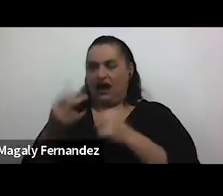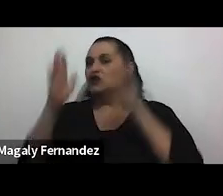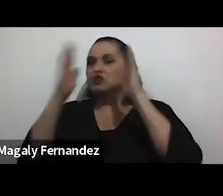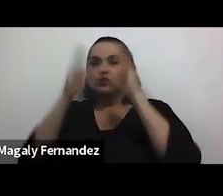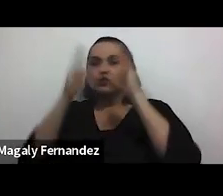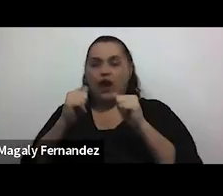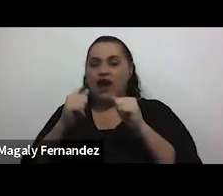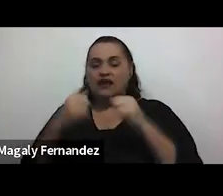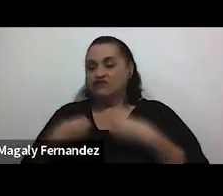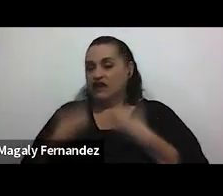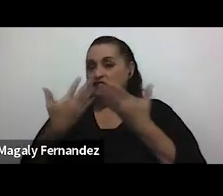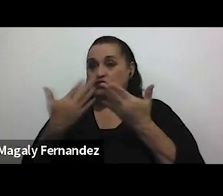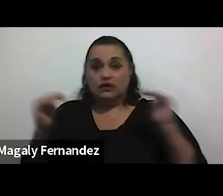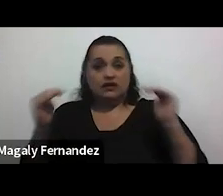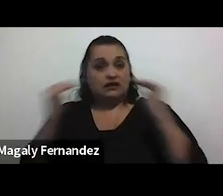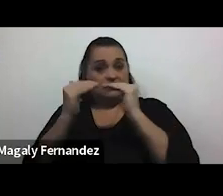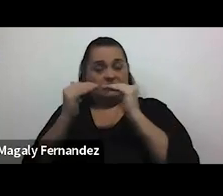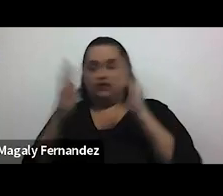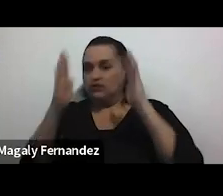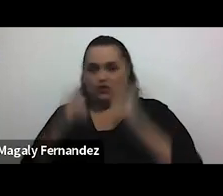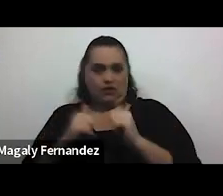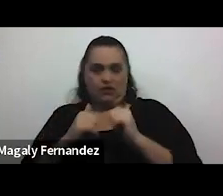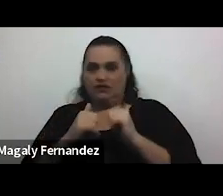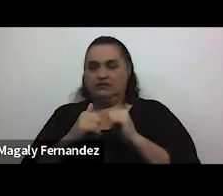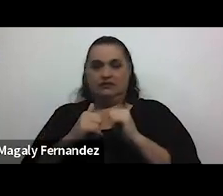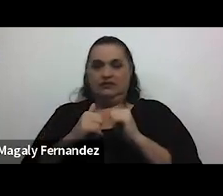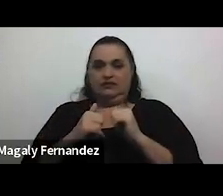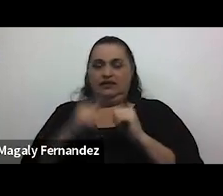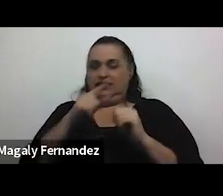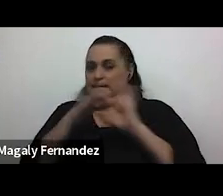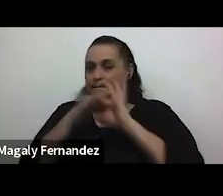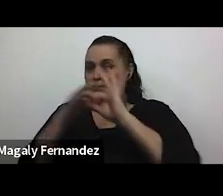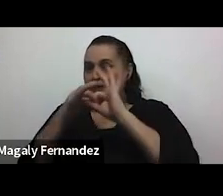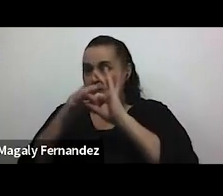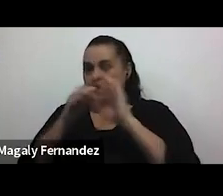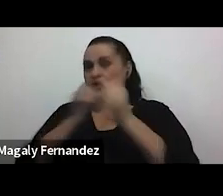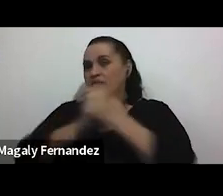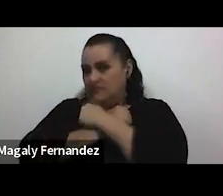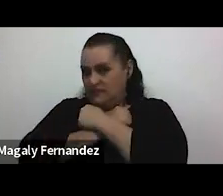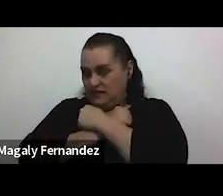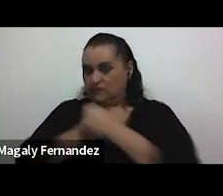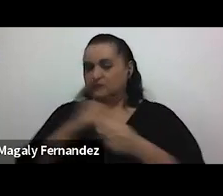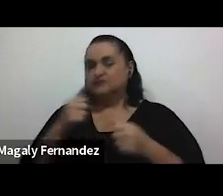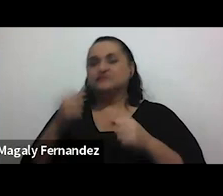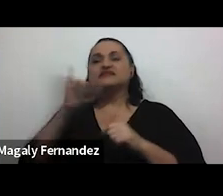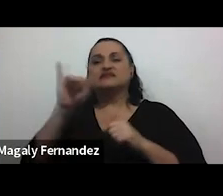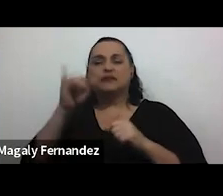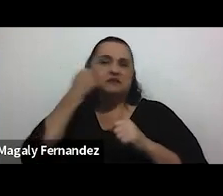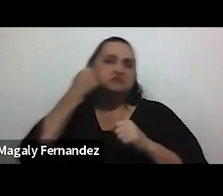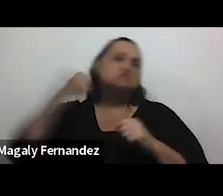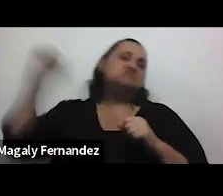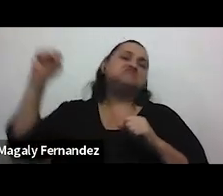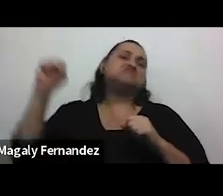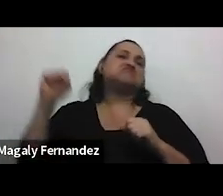relación equitativa en cuanto a a ese vínculo afectivo hay una indiferencia hacia los sentimientos y